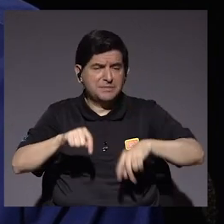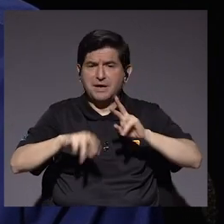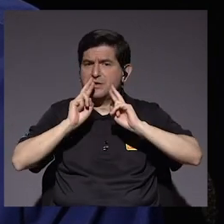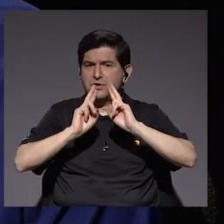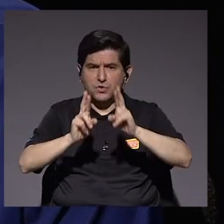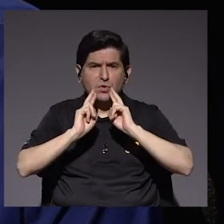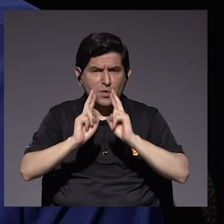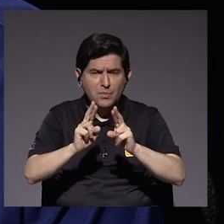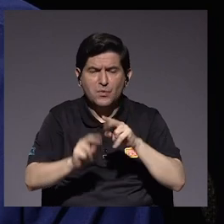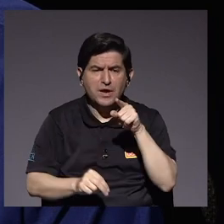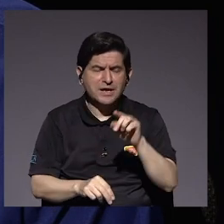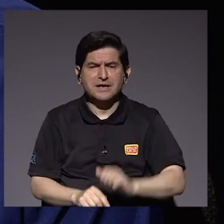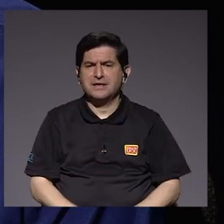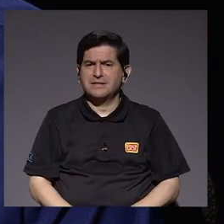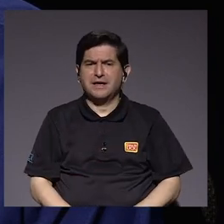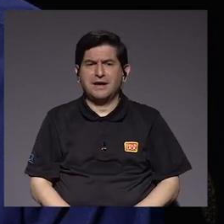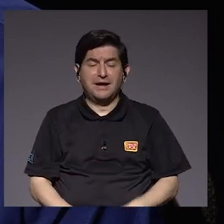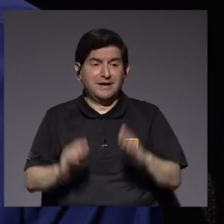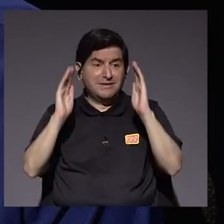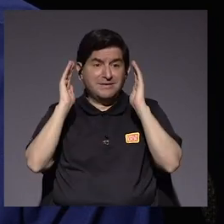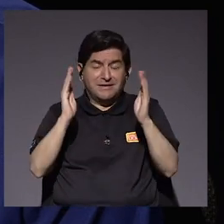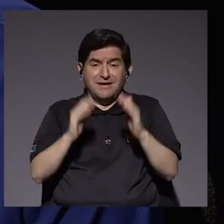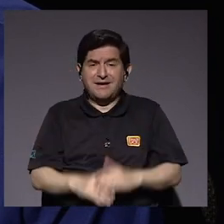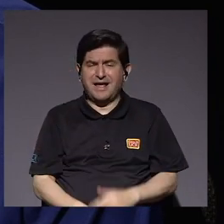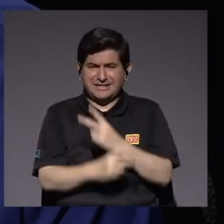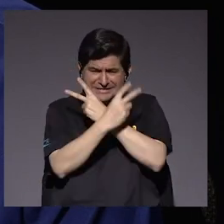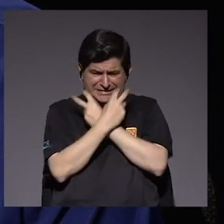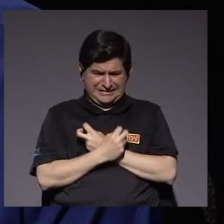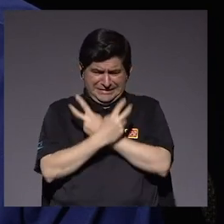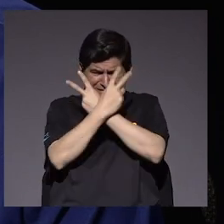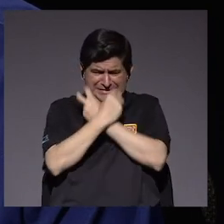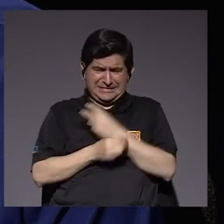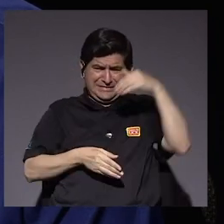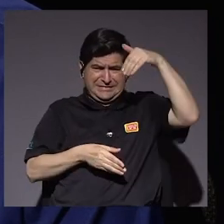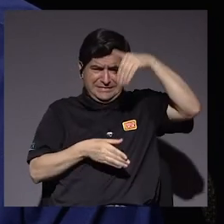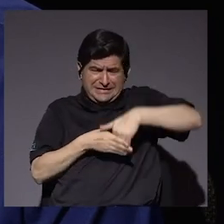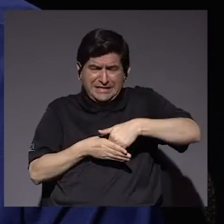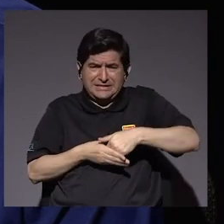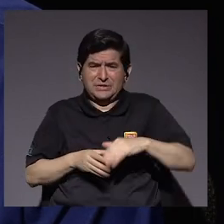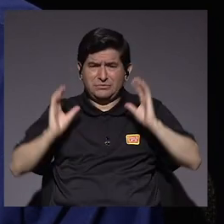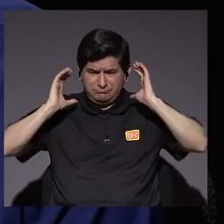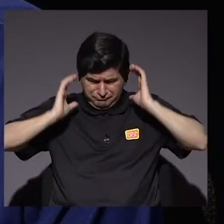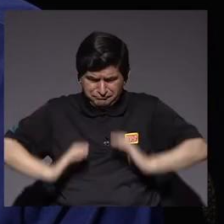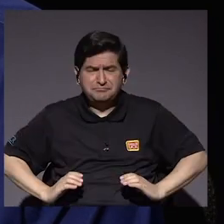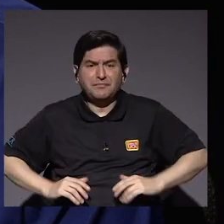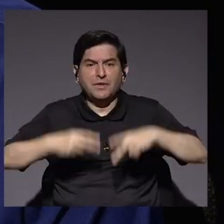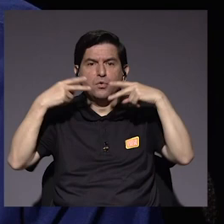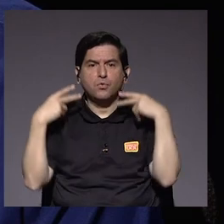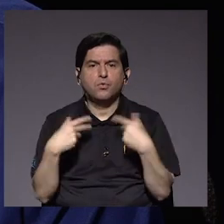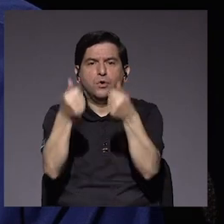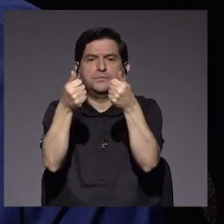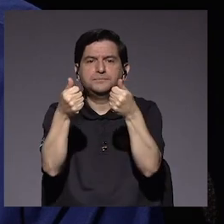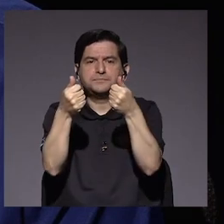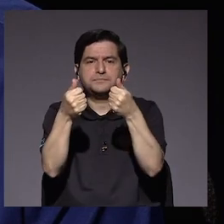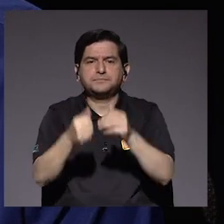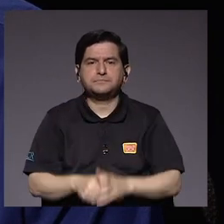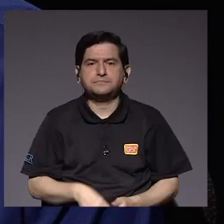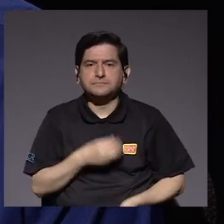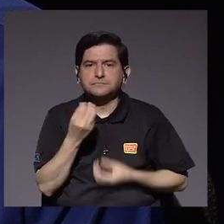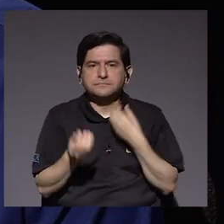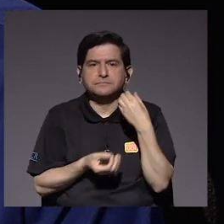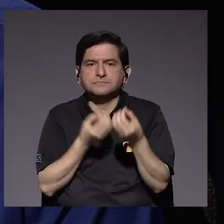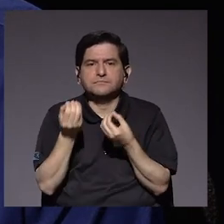puede responder a esa gran cantidad de toxinas que entran al organismo rápidamente.